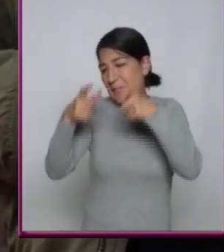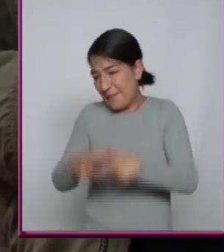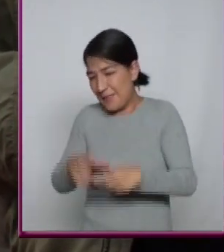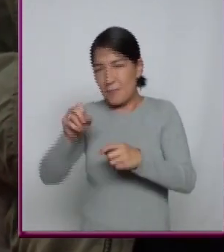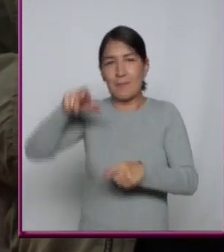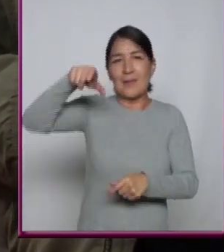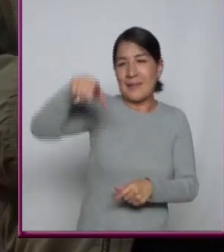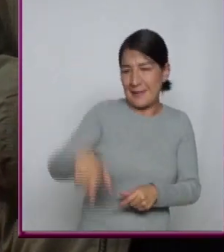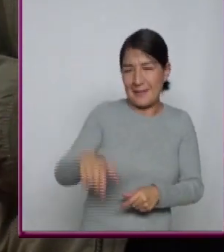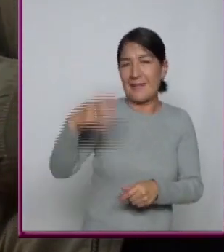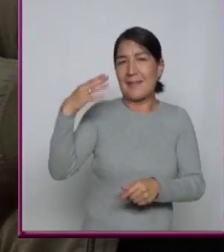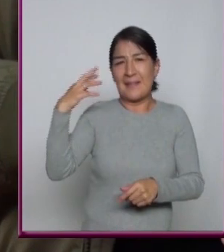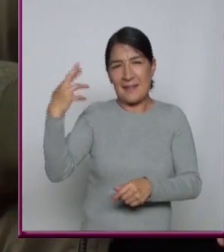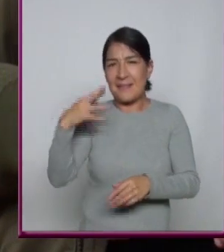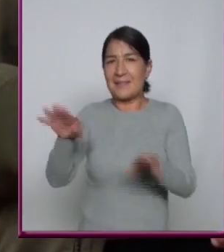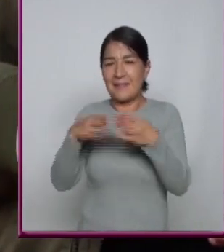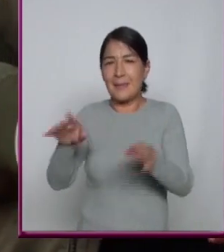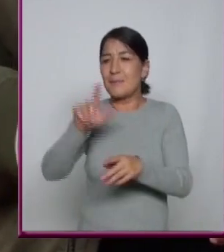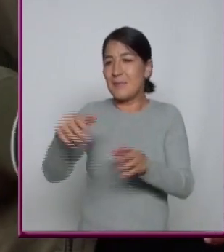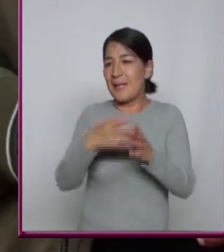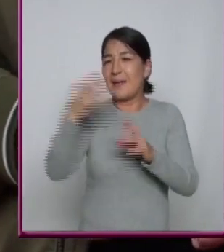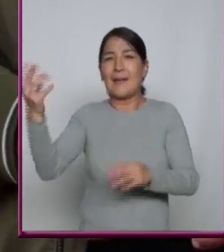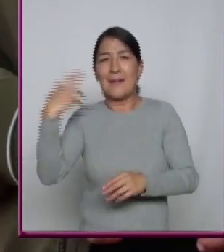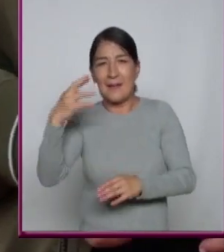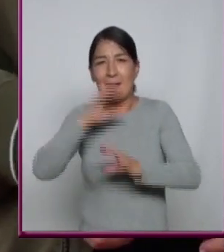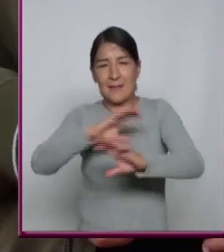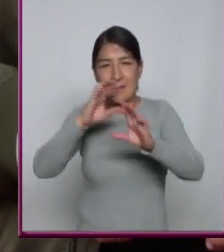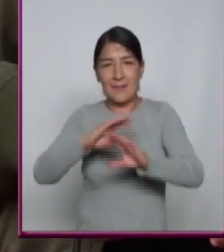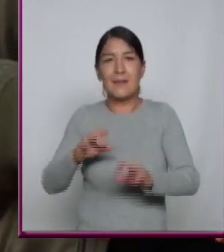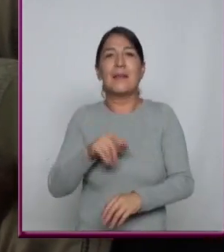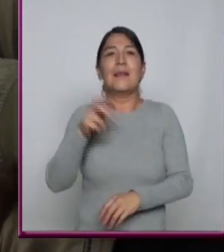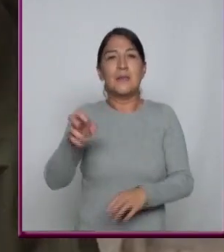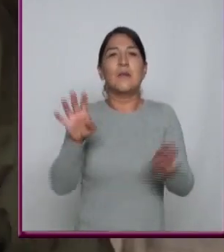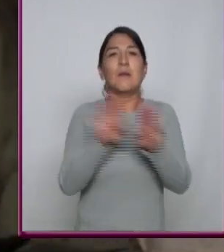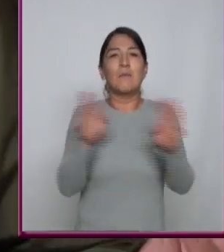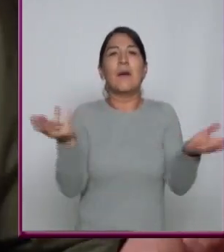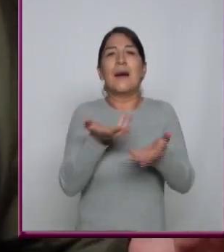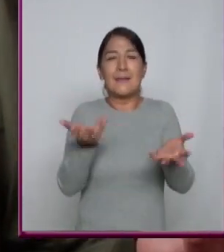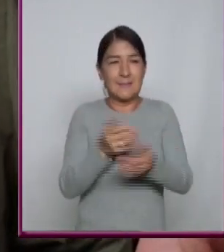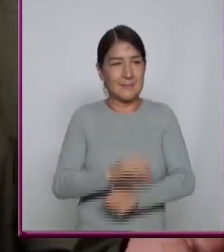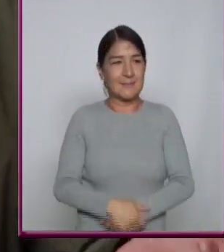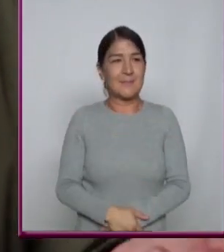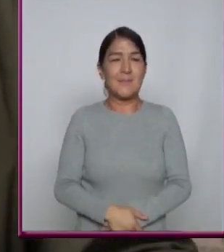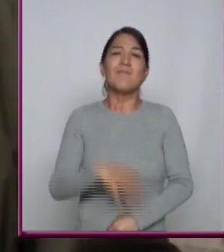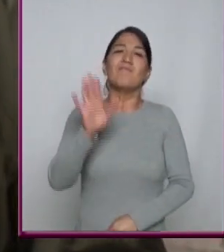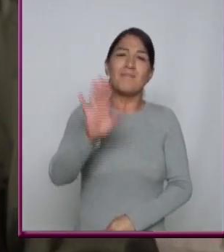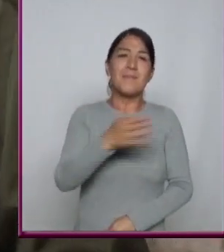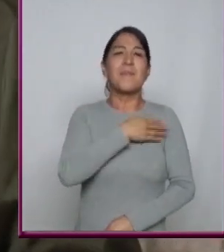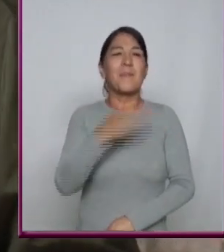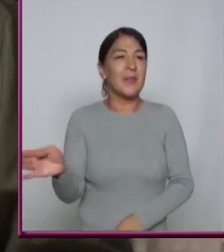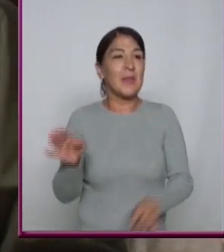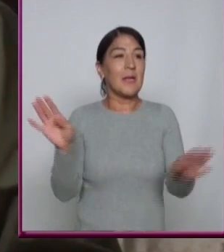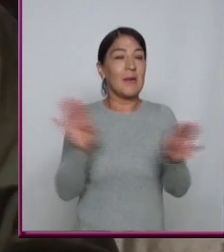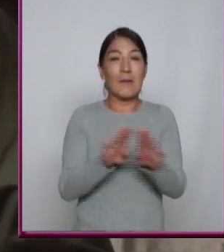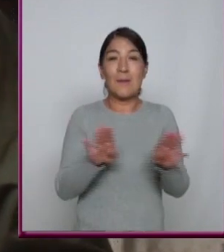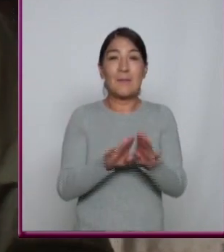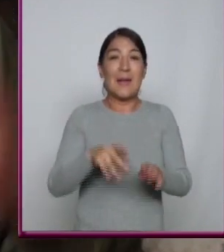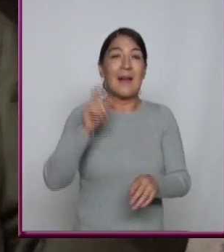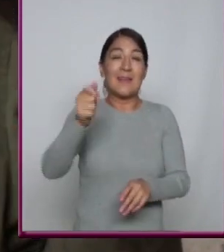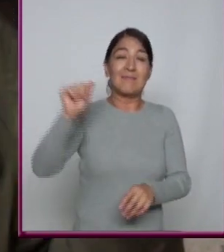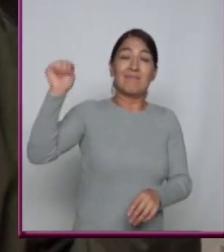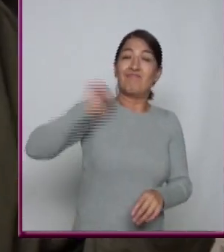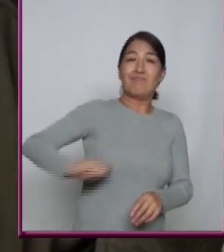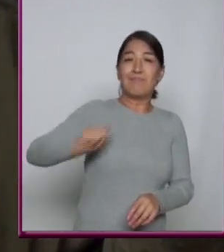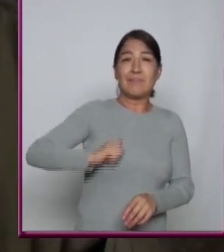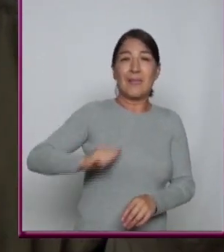Para después reproducirlo Parece magia ¿Te has preguntado Cómo sucede? Bueno La cosa no es tan vieja